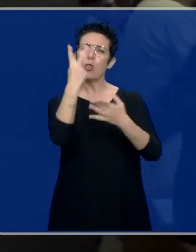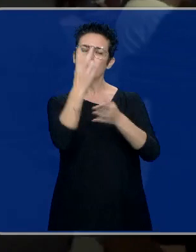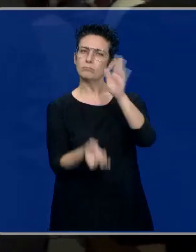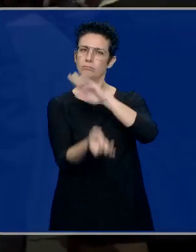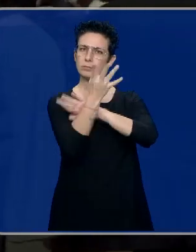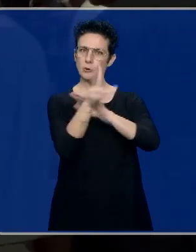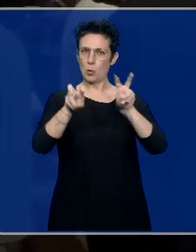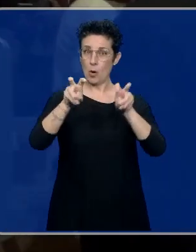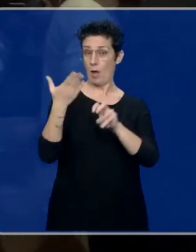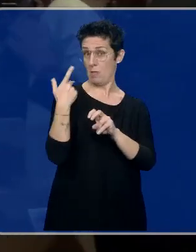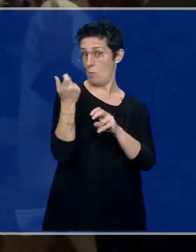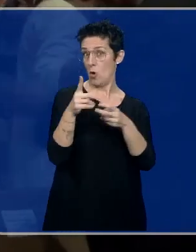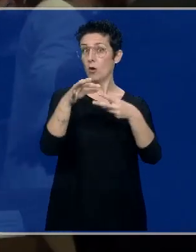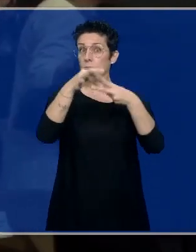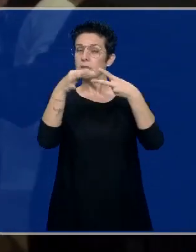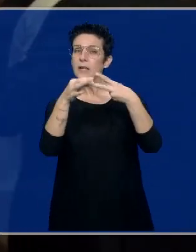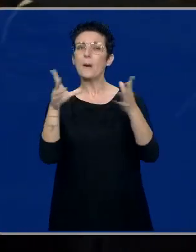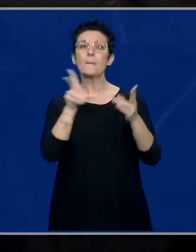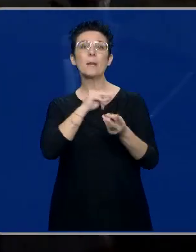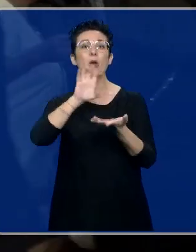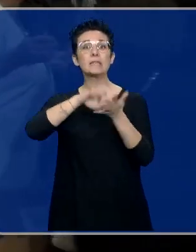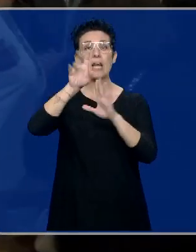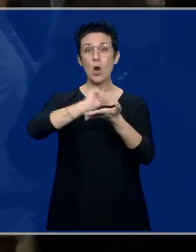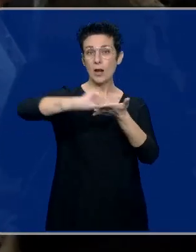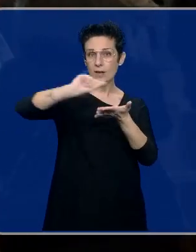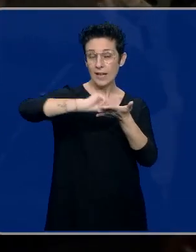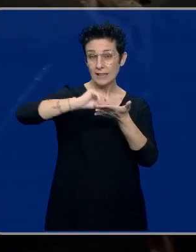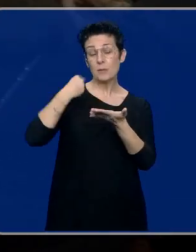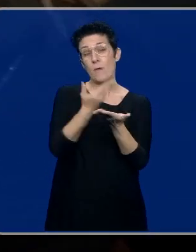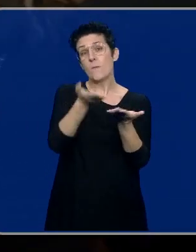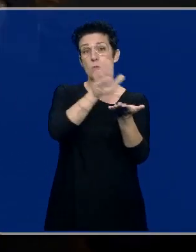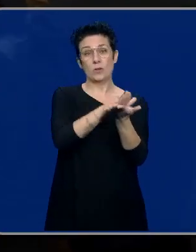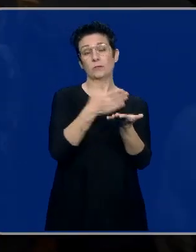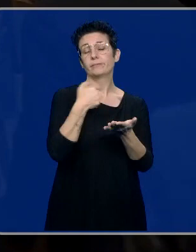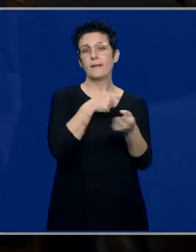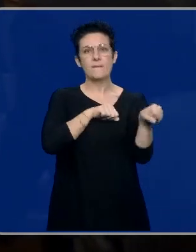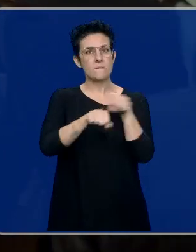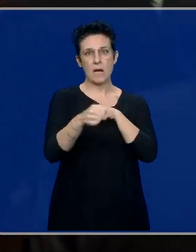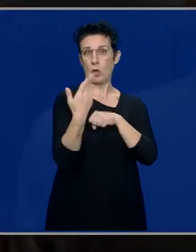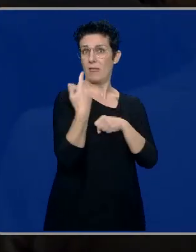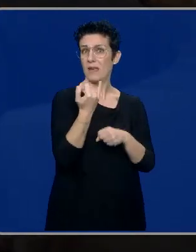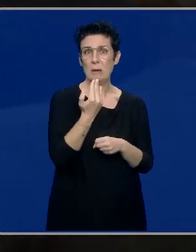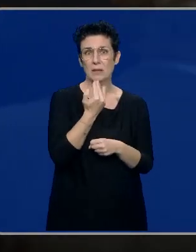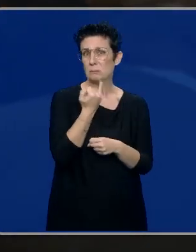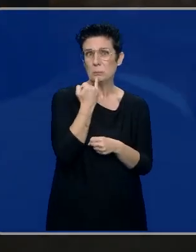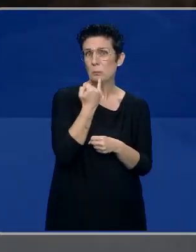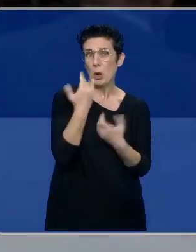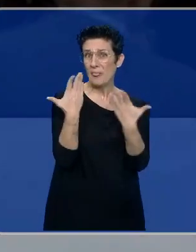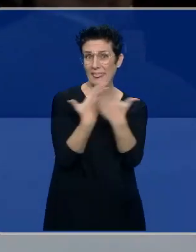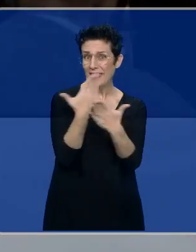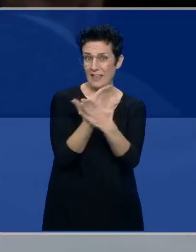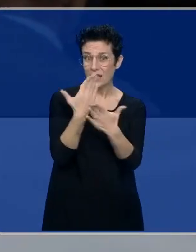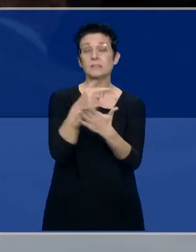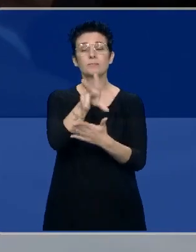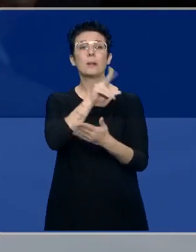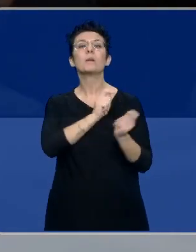de este año. Como acabo de recordar, el premio Castilla y León de las Letras, Fernando Sánchez Drago falleció de un paro cardíaco hace tan solo unos 10 días. Así que este